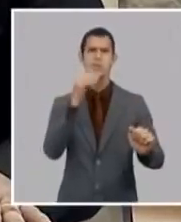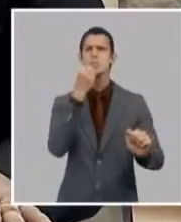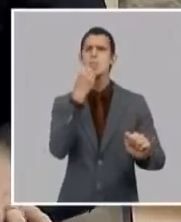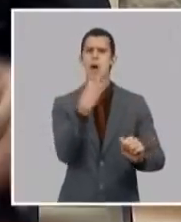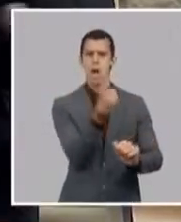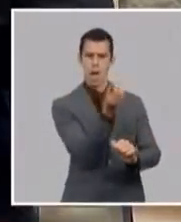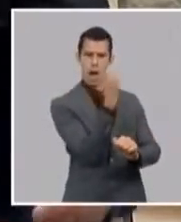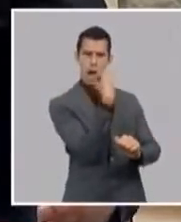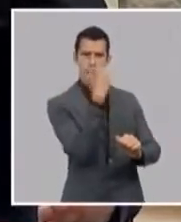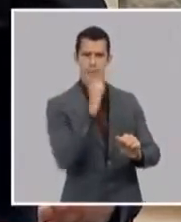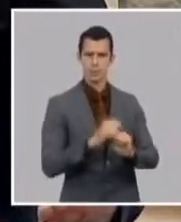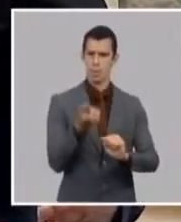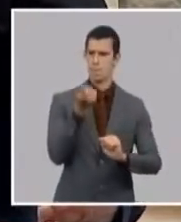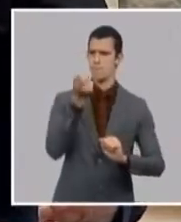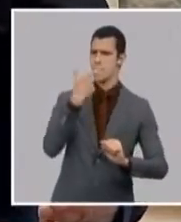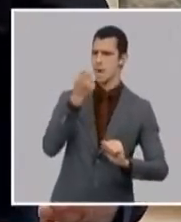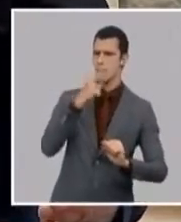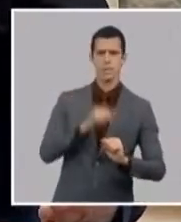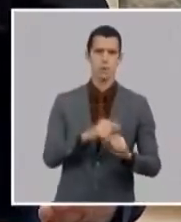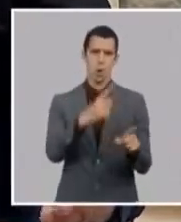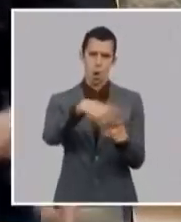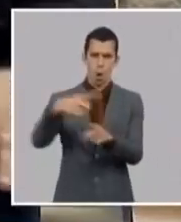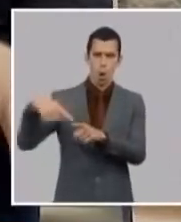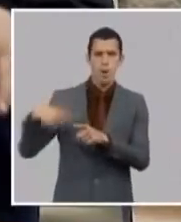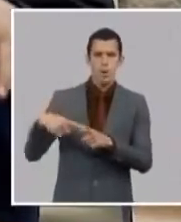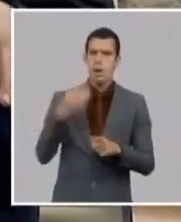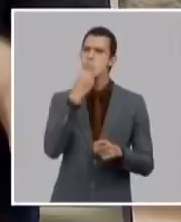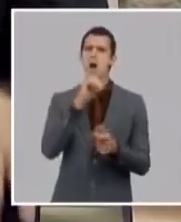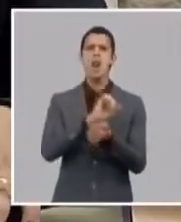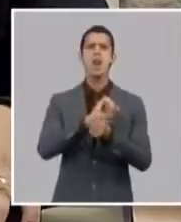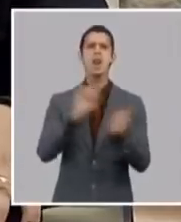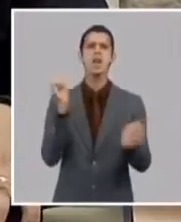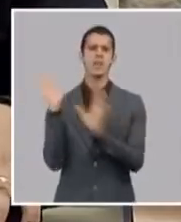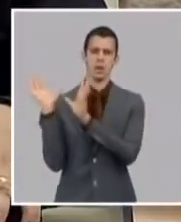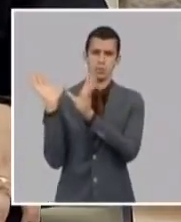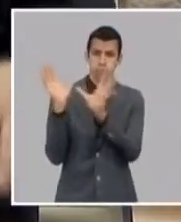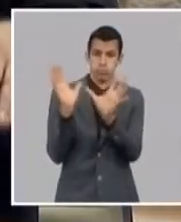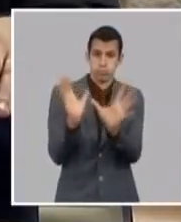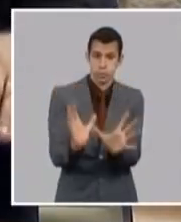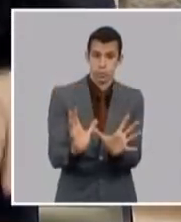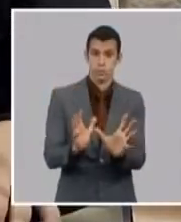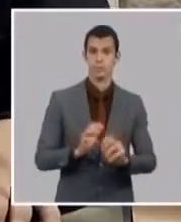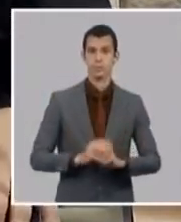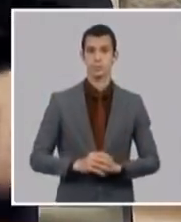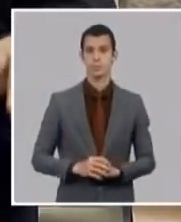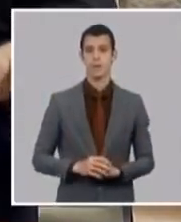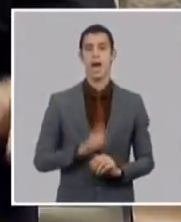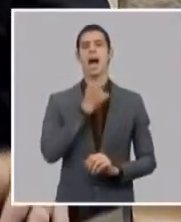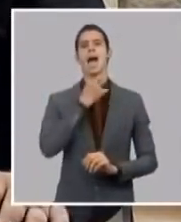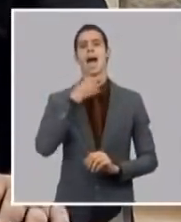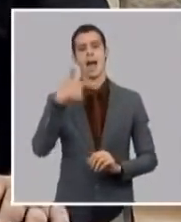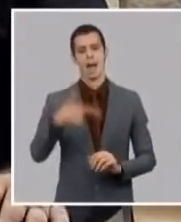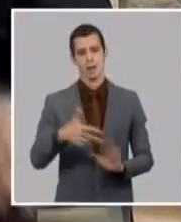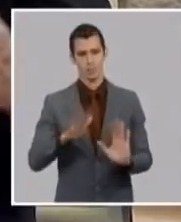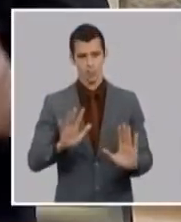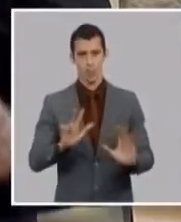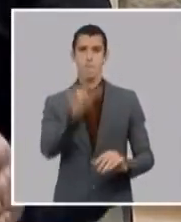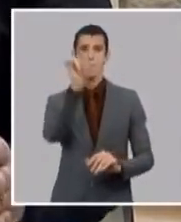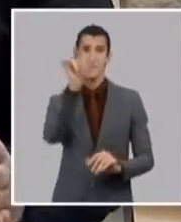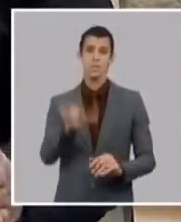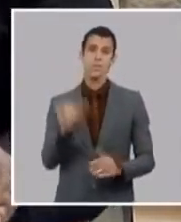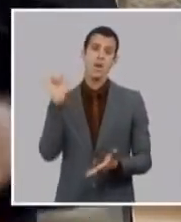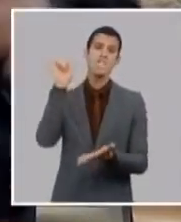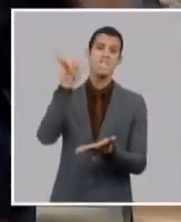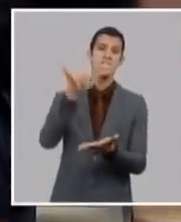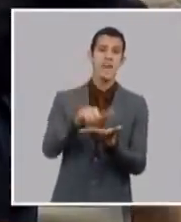en el caso de los viajeros que arriben por Cayo Coco y Varadero para ser